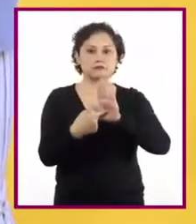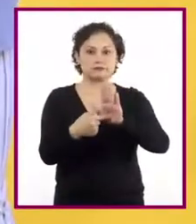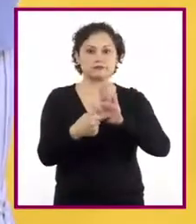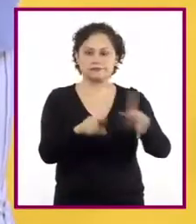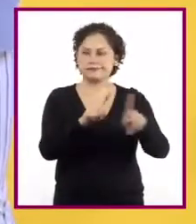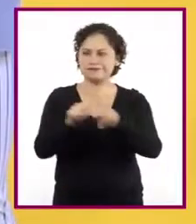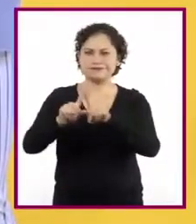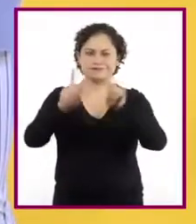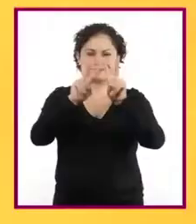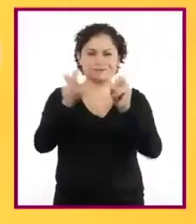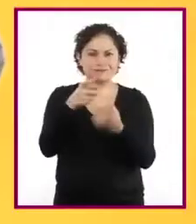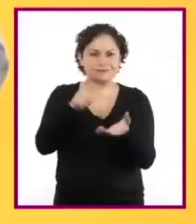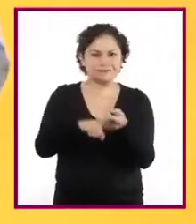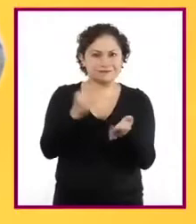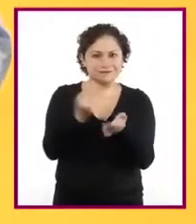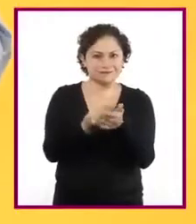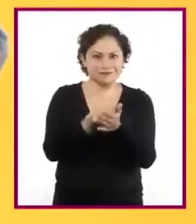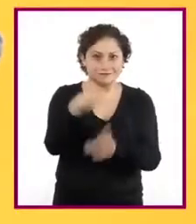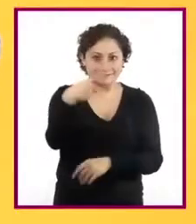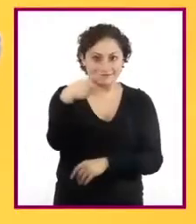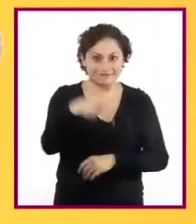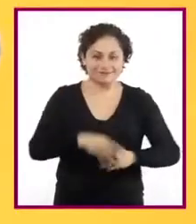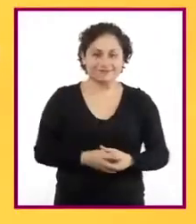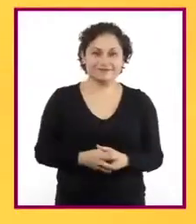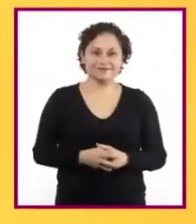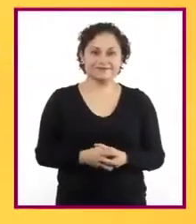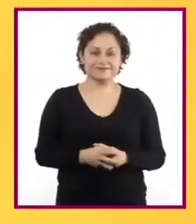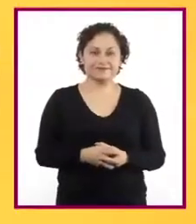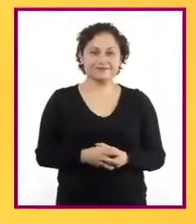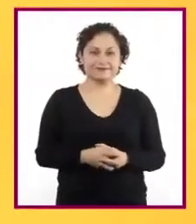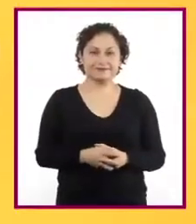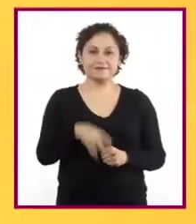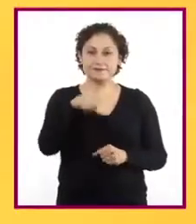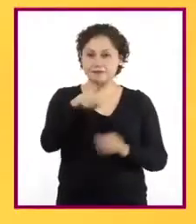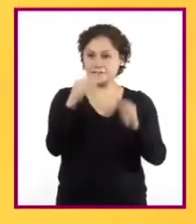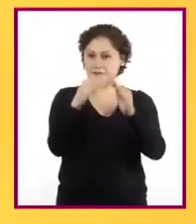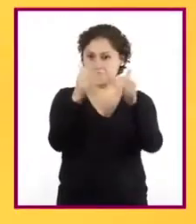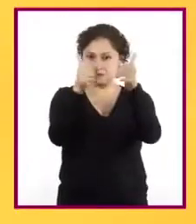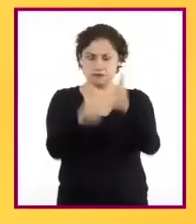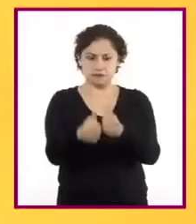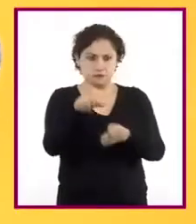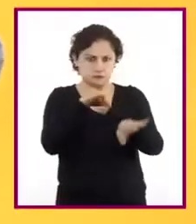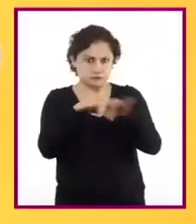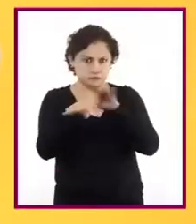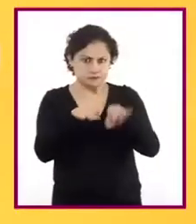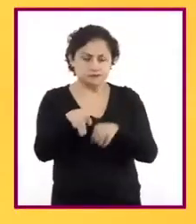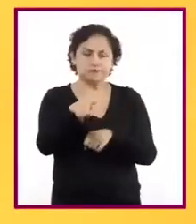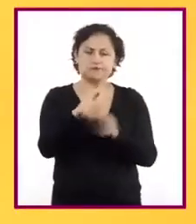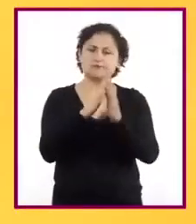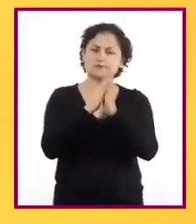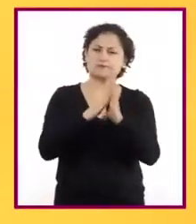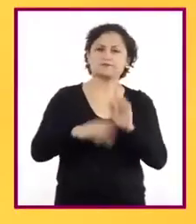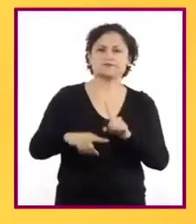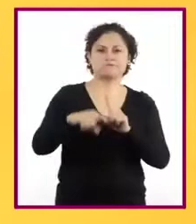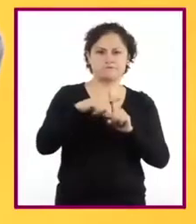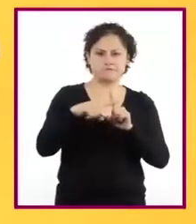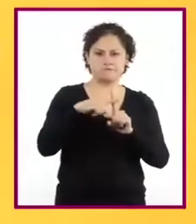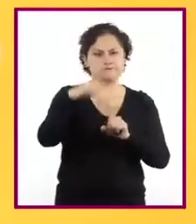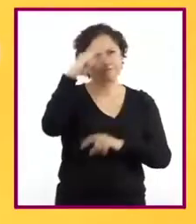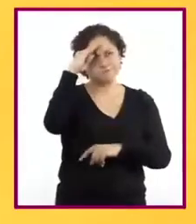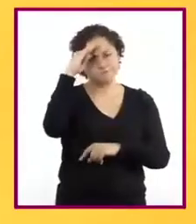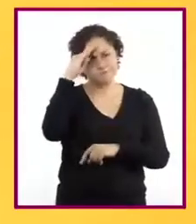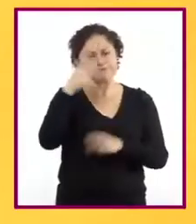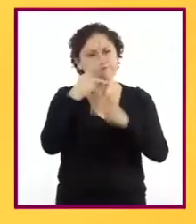asignaturas que cursan. Ahora que están trabajando desde su casa, sean positivos, tolerantes y pacientes.